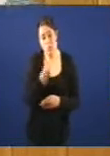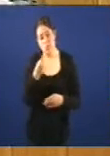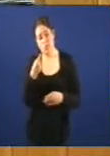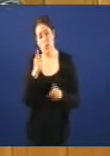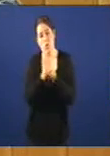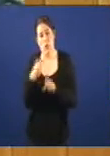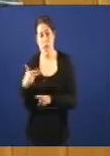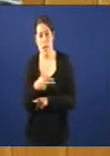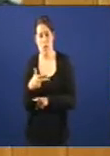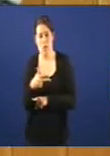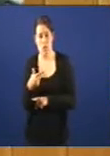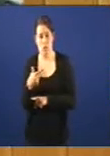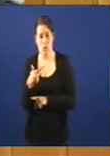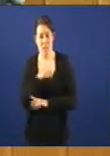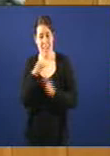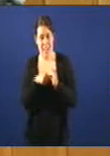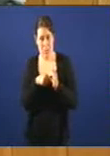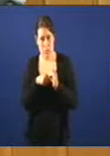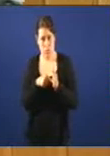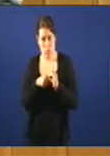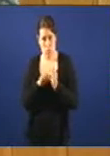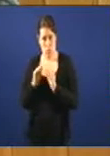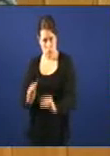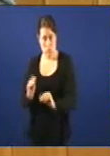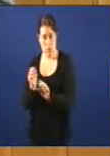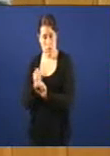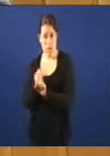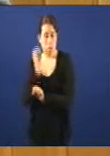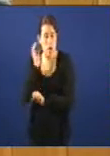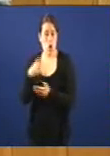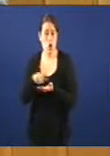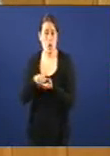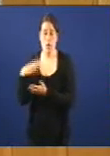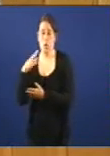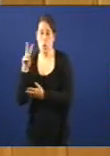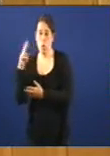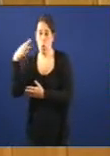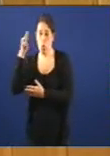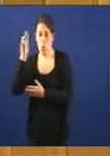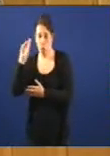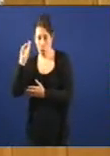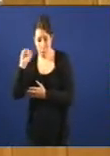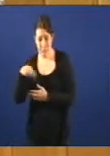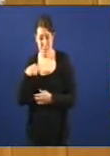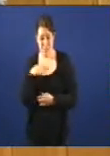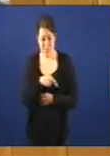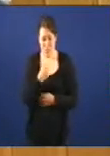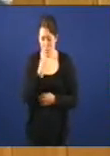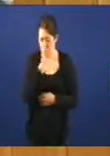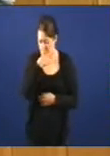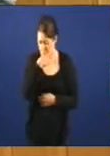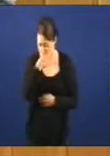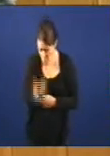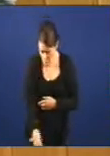do seu posto de traballo que son as traballadoras de Conservas Cuca. Como é vostedes que non teñan que non llescaia cara de vergonza